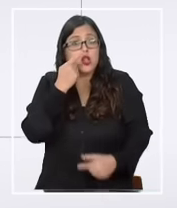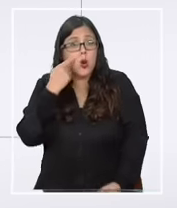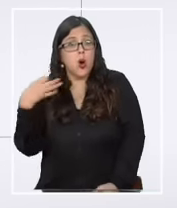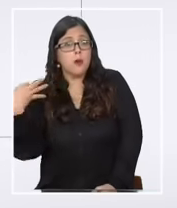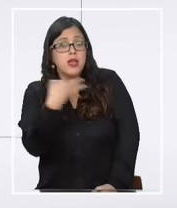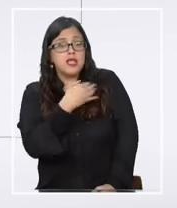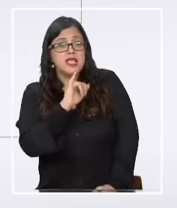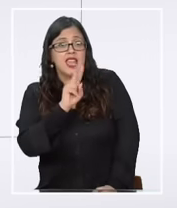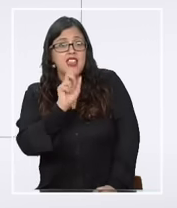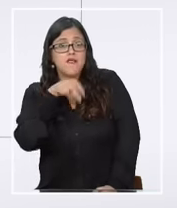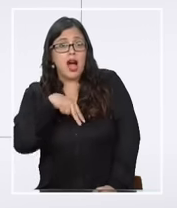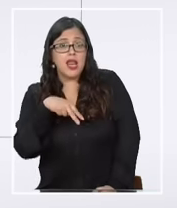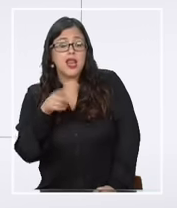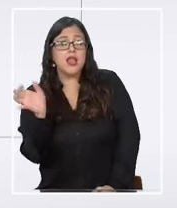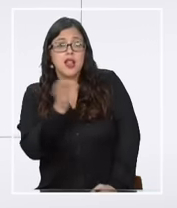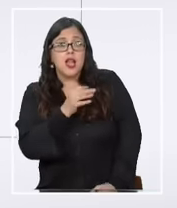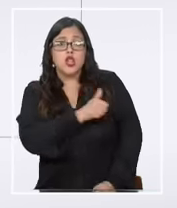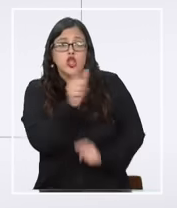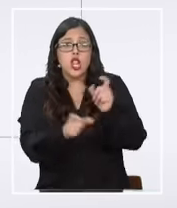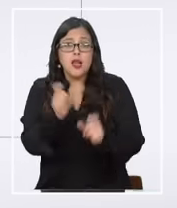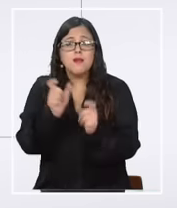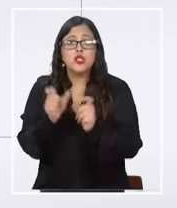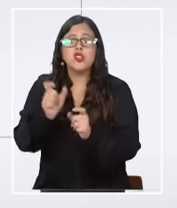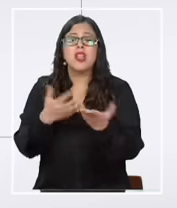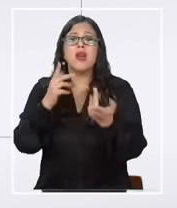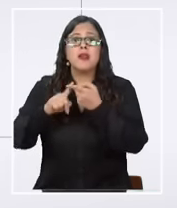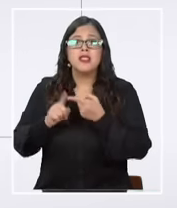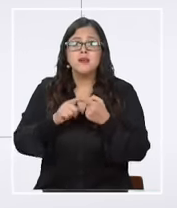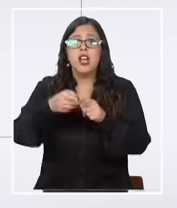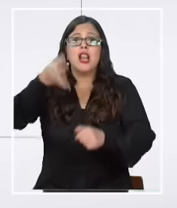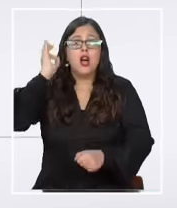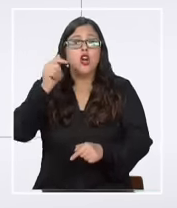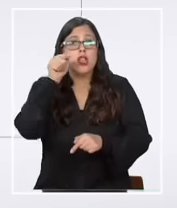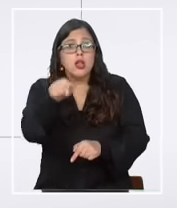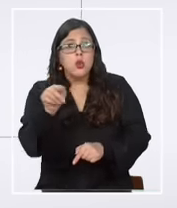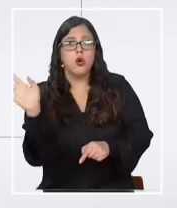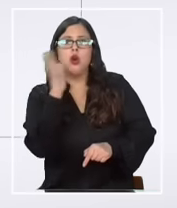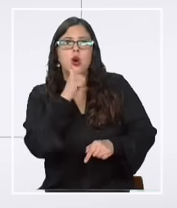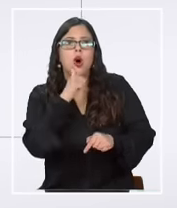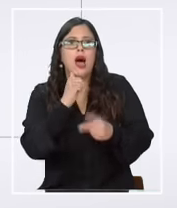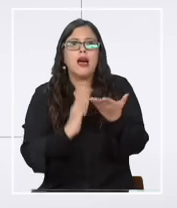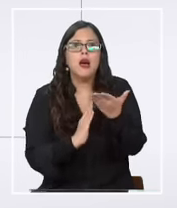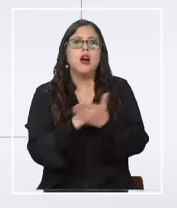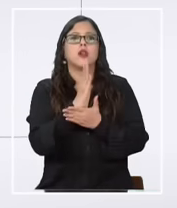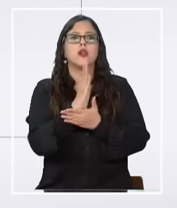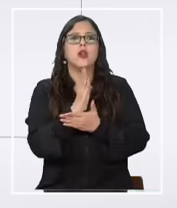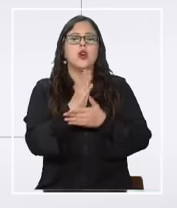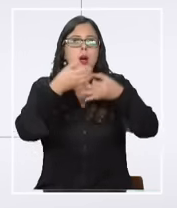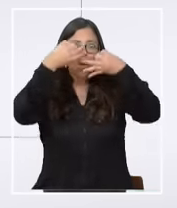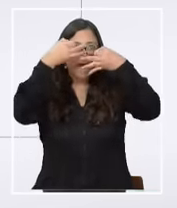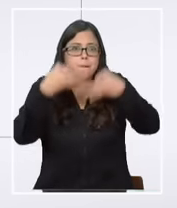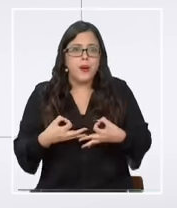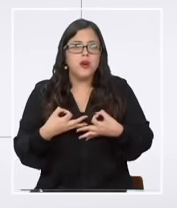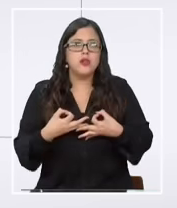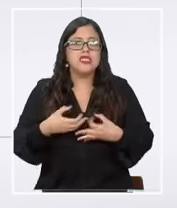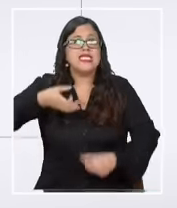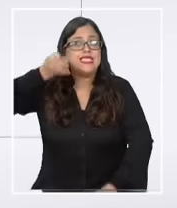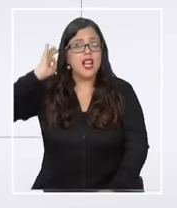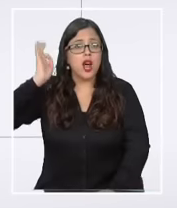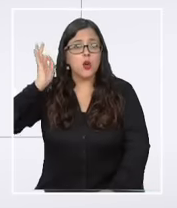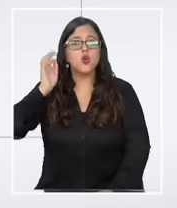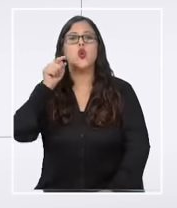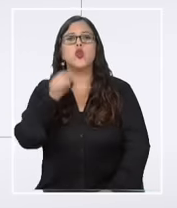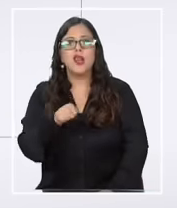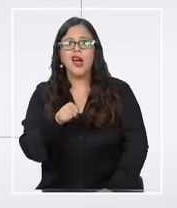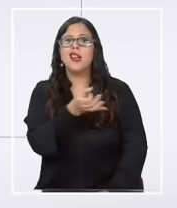tenor de todos los que participaron de la reunión al margen de que tú no hayas estado en la parte exacta donde